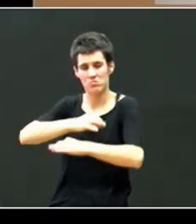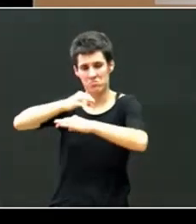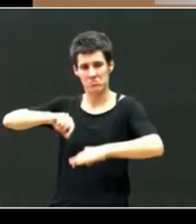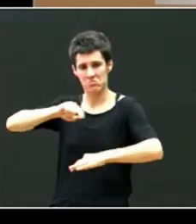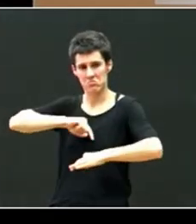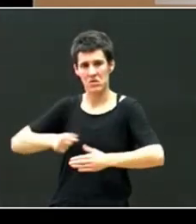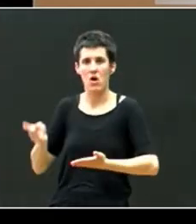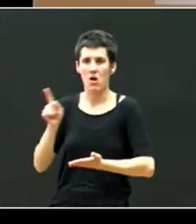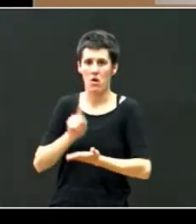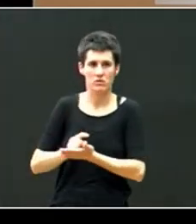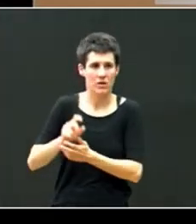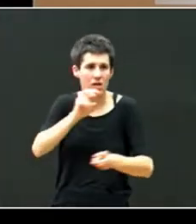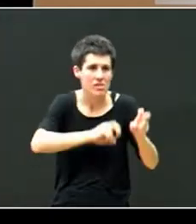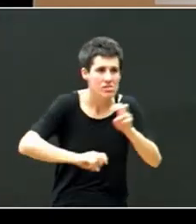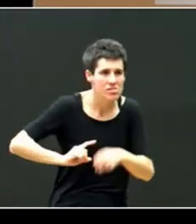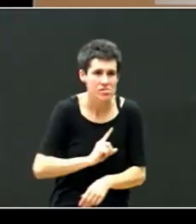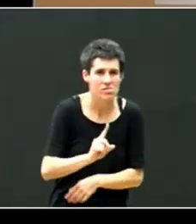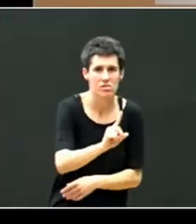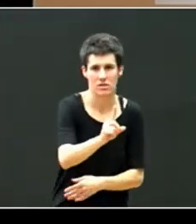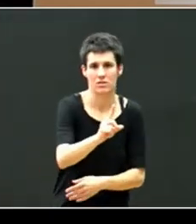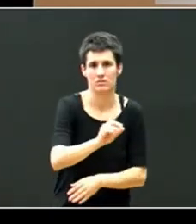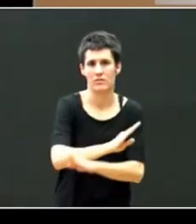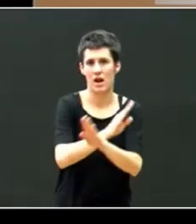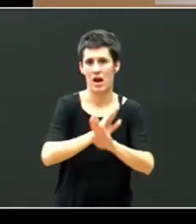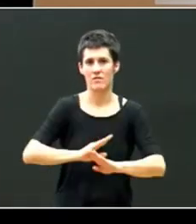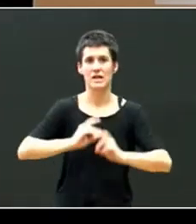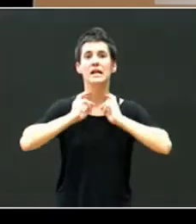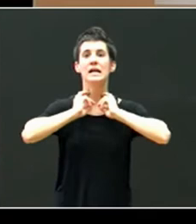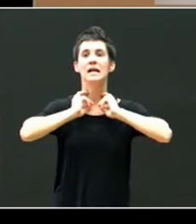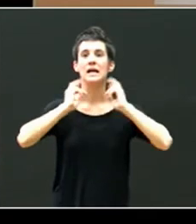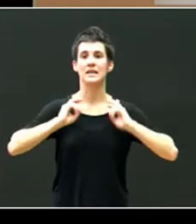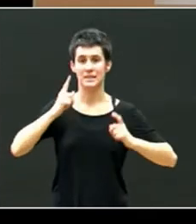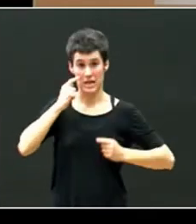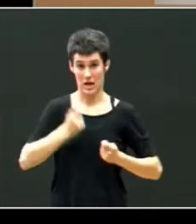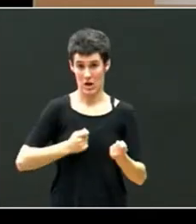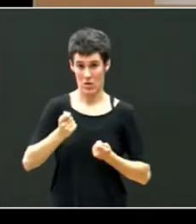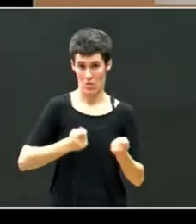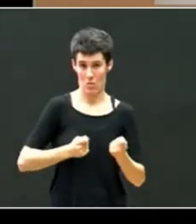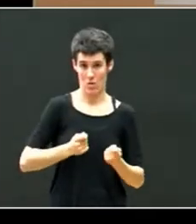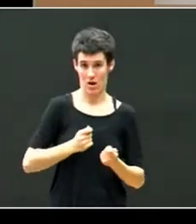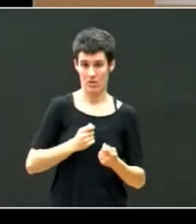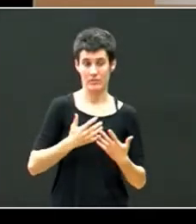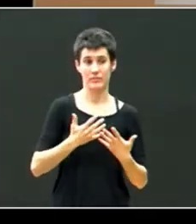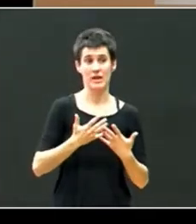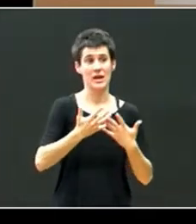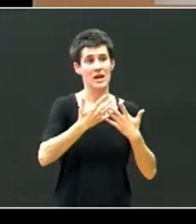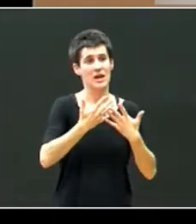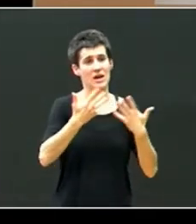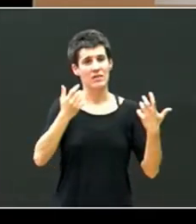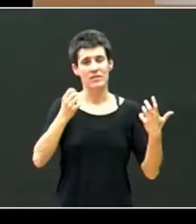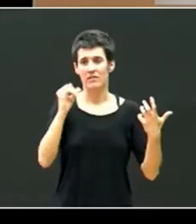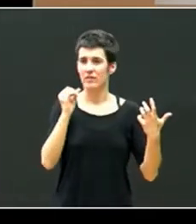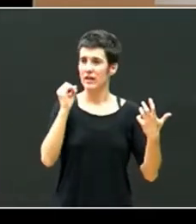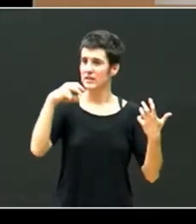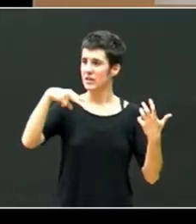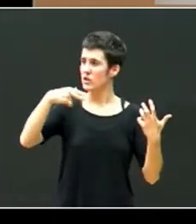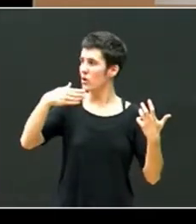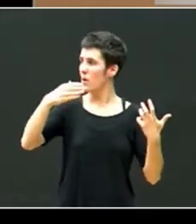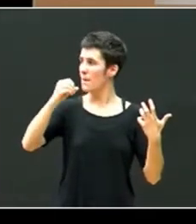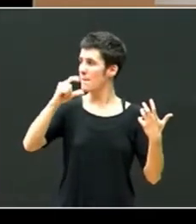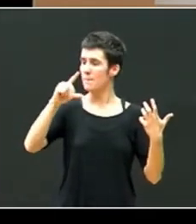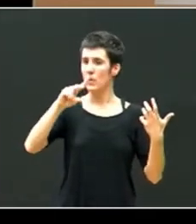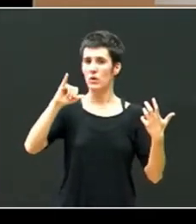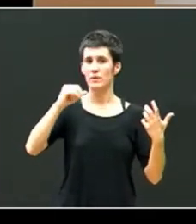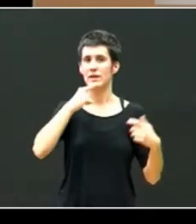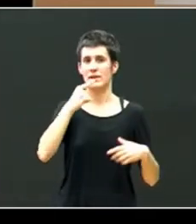evidentemente lo que hace es regular la respuesta a estrés esta frase de John Bowlby que es preciosa dice así desde la